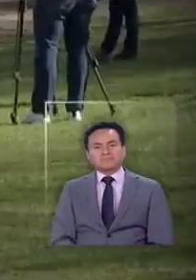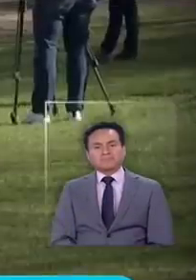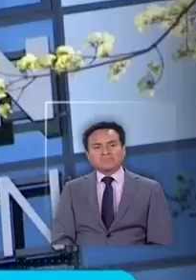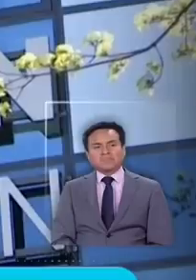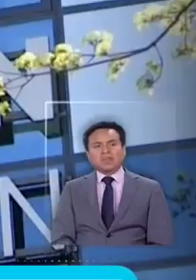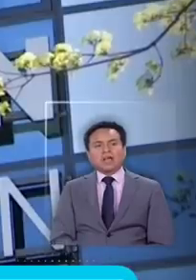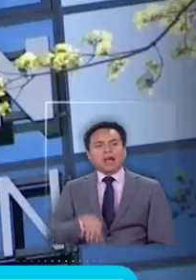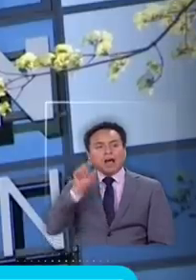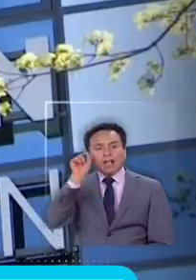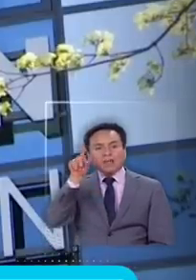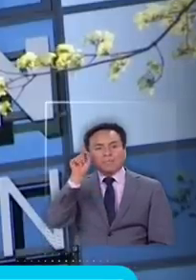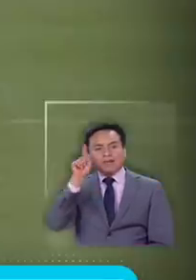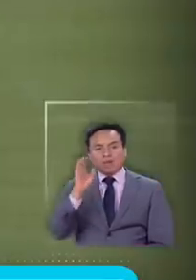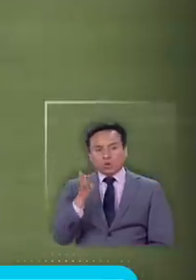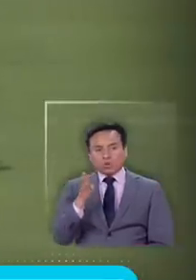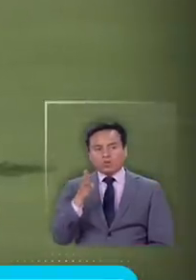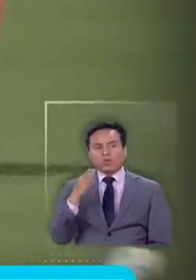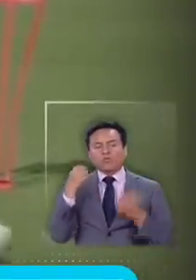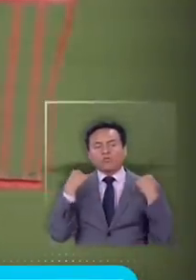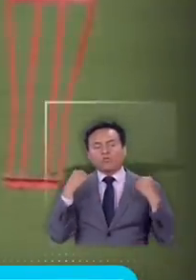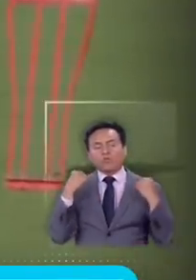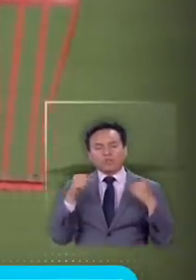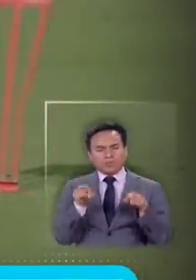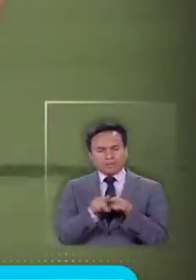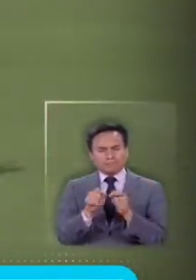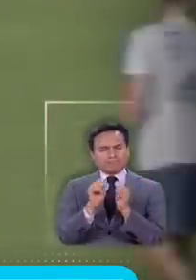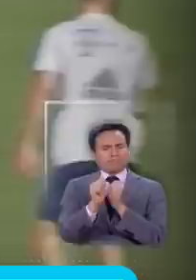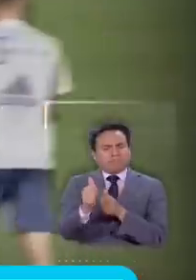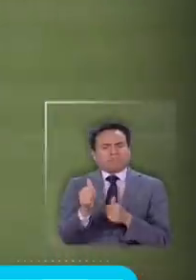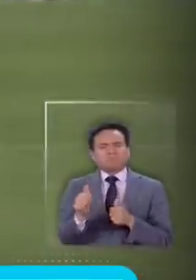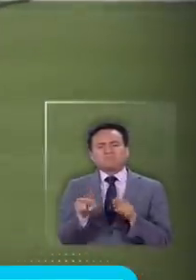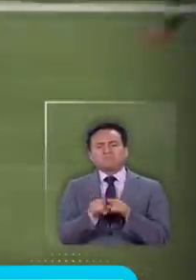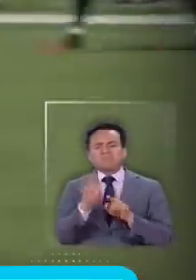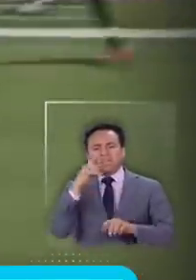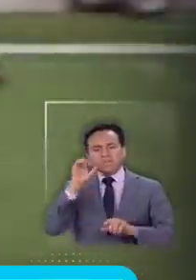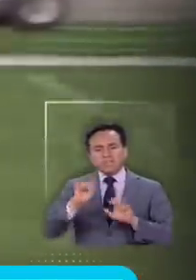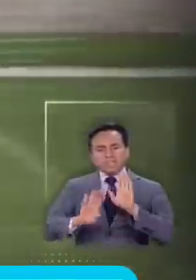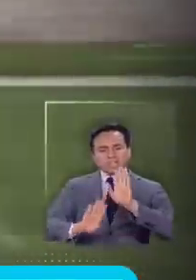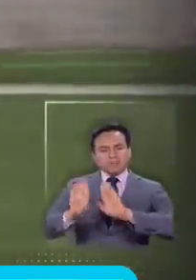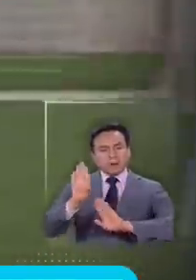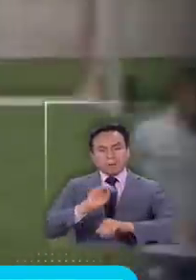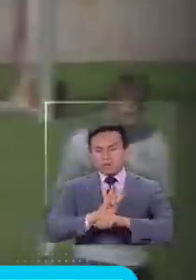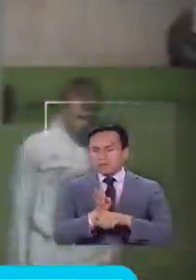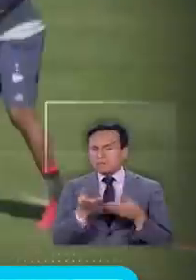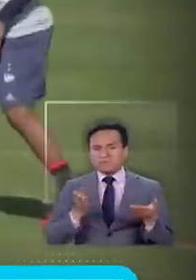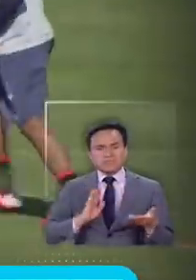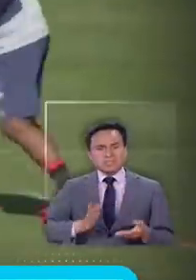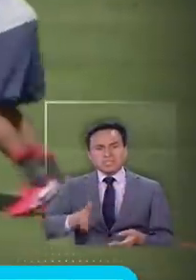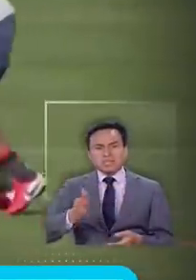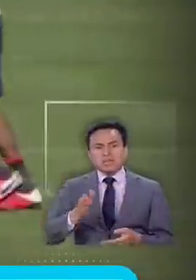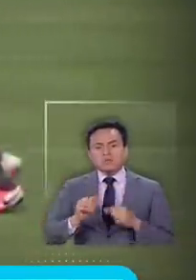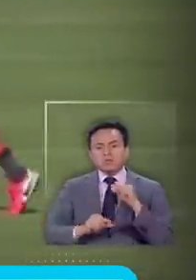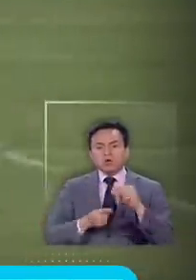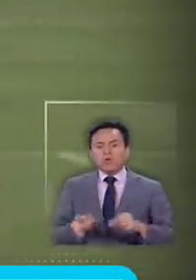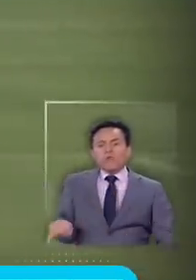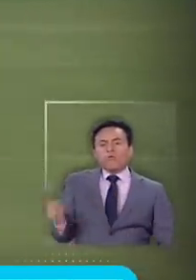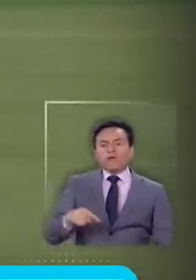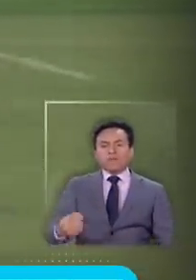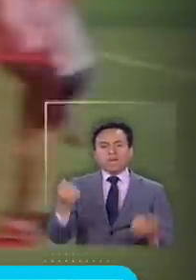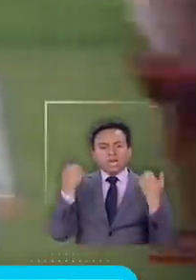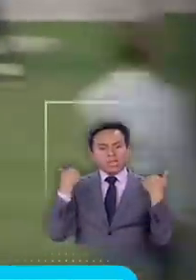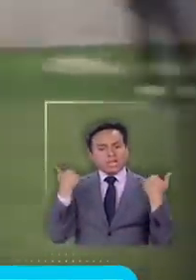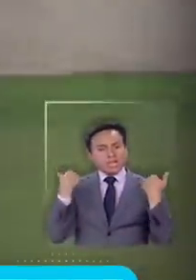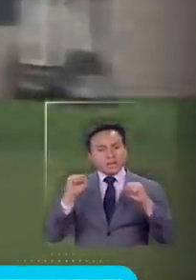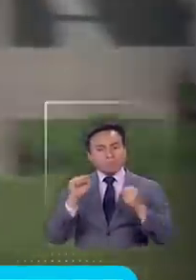y en Alemania clubes de fútbol siguen desafiando las medidas preventivas del coronavirus de a poco están volviendo a entrenar